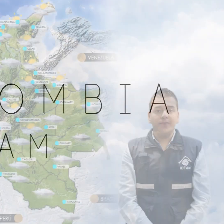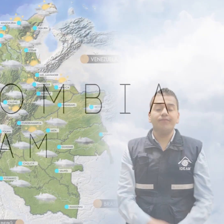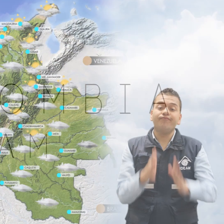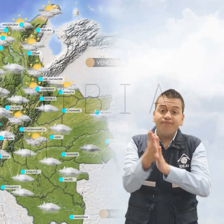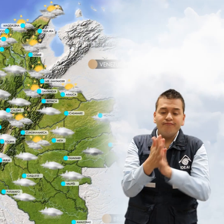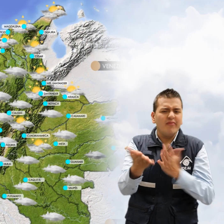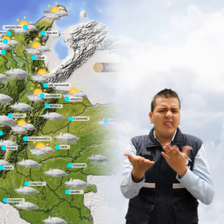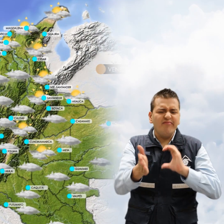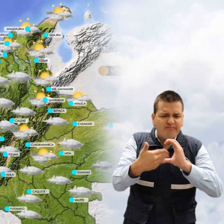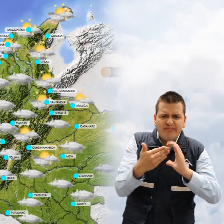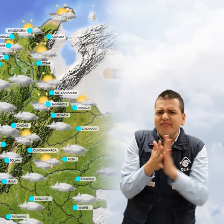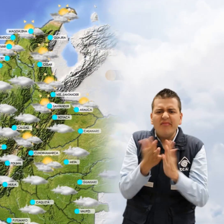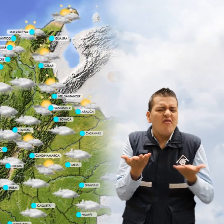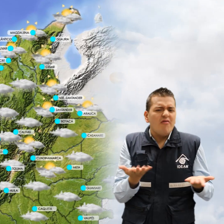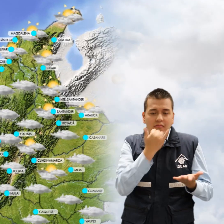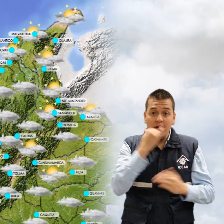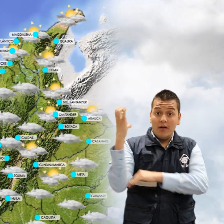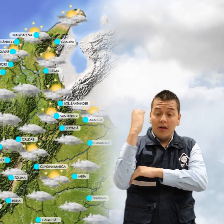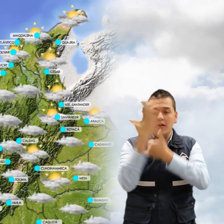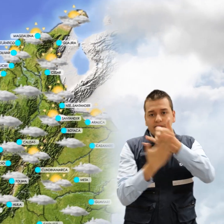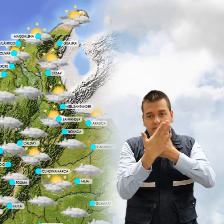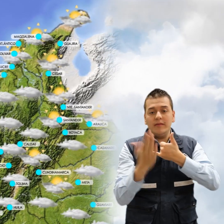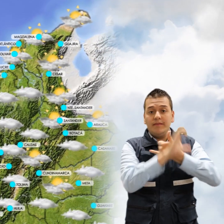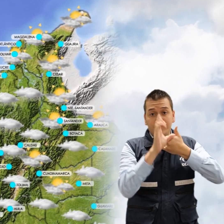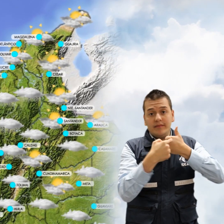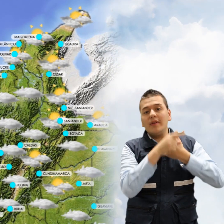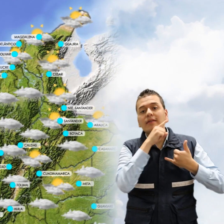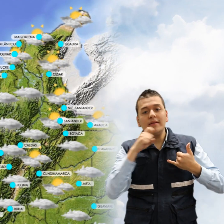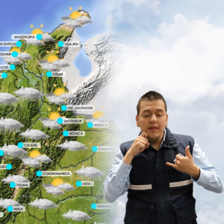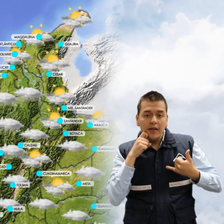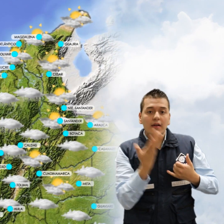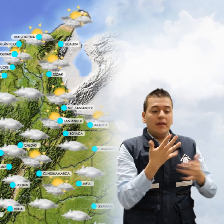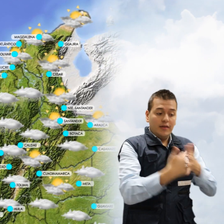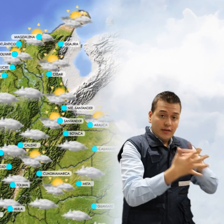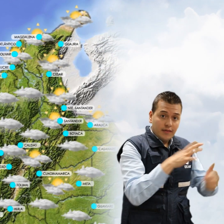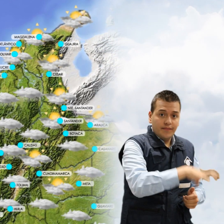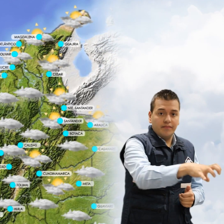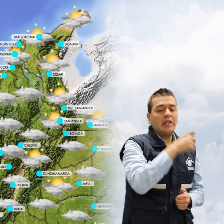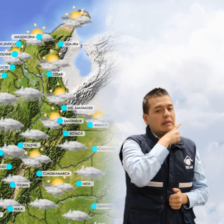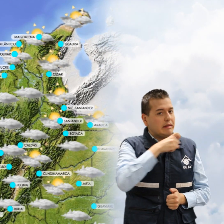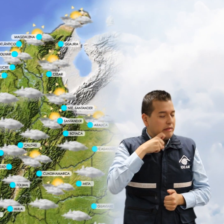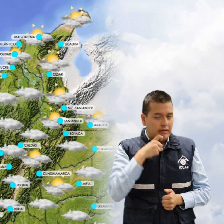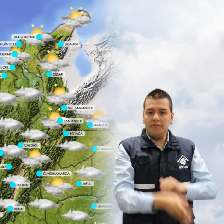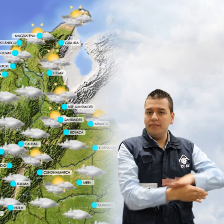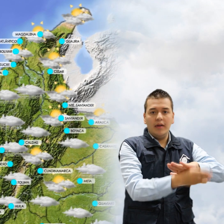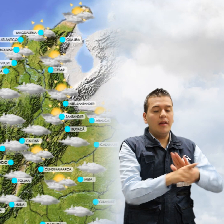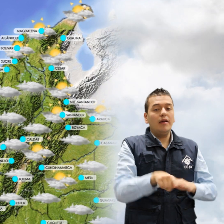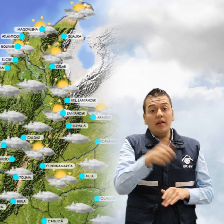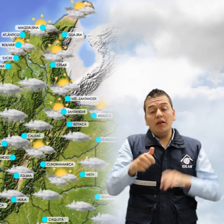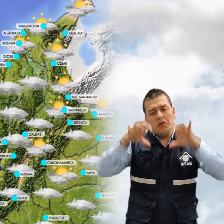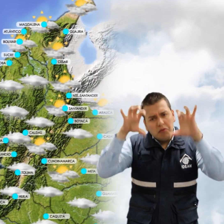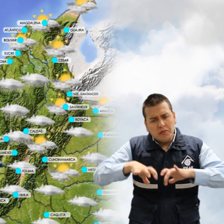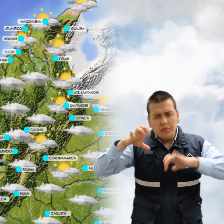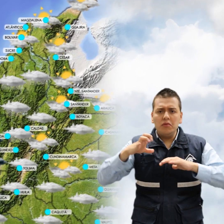El pronóstico a nivel nacional nos indica tiempo seco en la región Caribe, condiciones secas para el archipiélago de San Andrés y Providencia, lluvias de